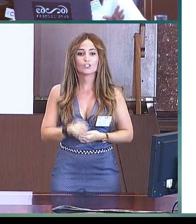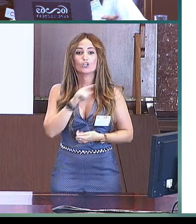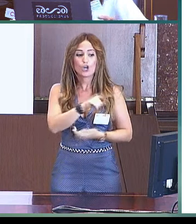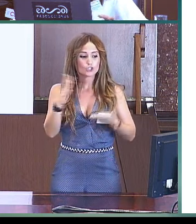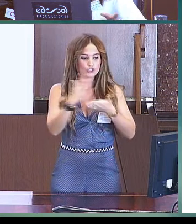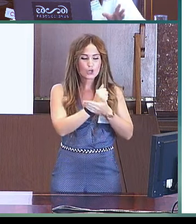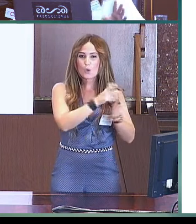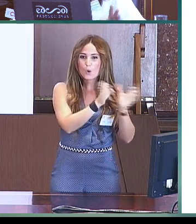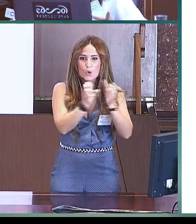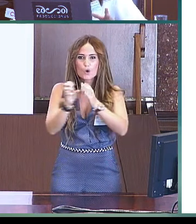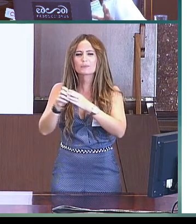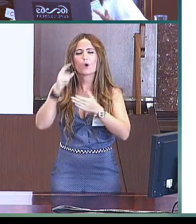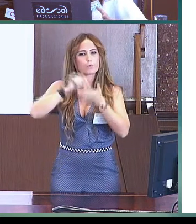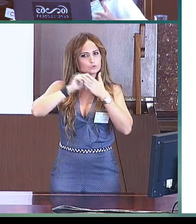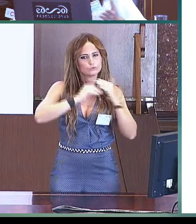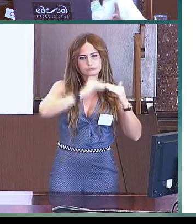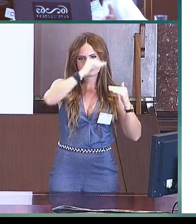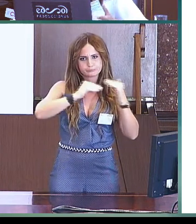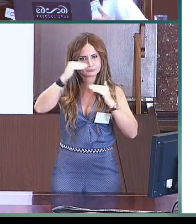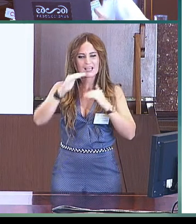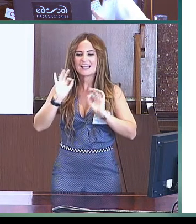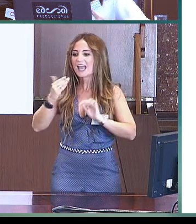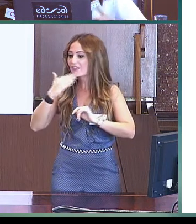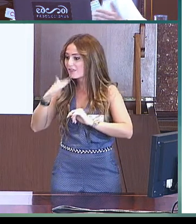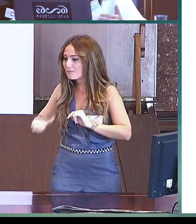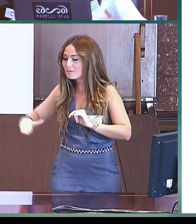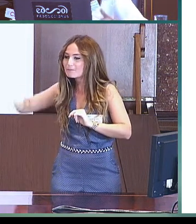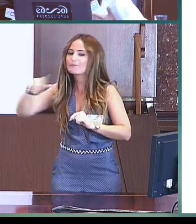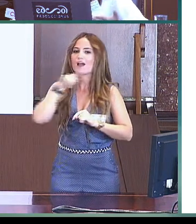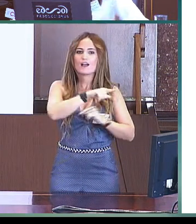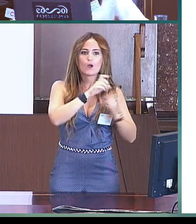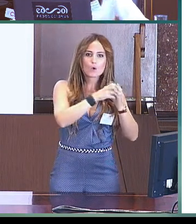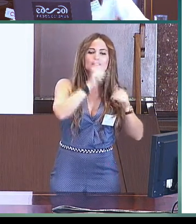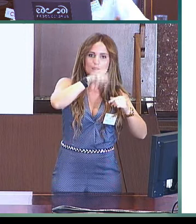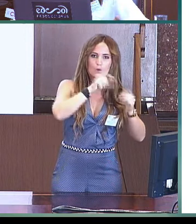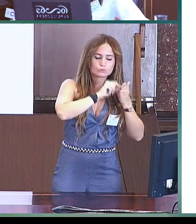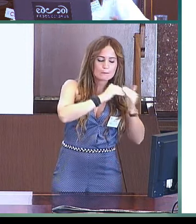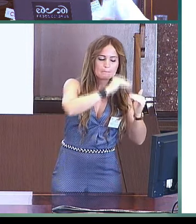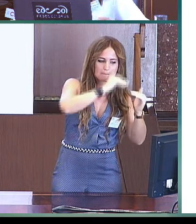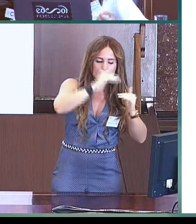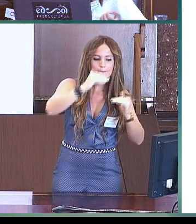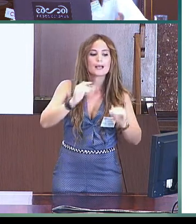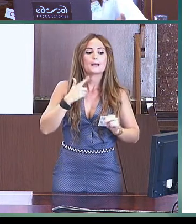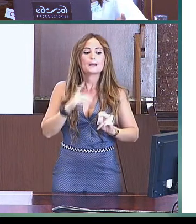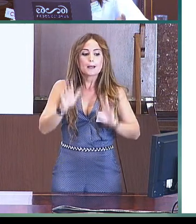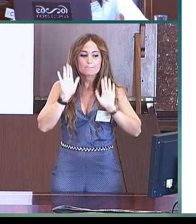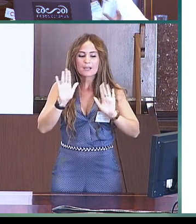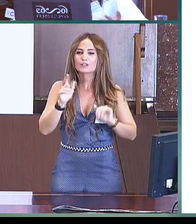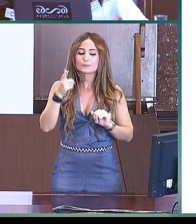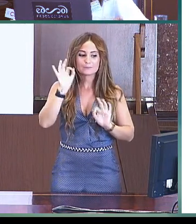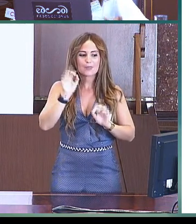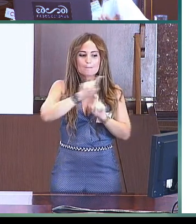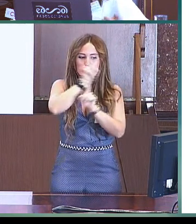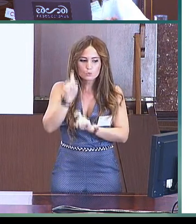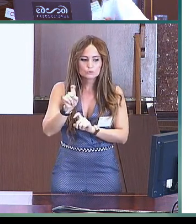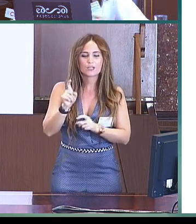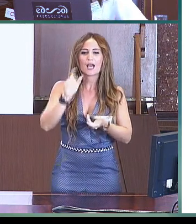En realidad, todas las categorías que hemos evaluado van aumentando a largo de las edades, a excepción de